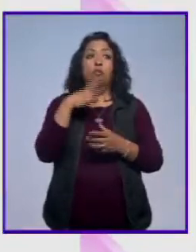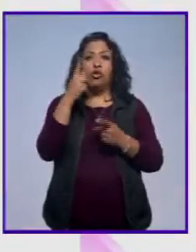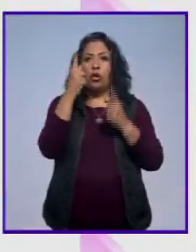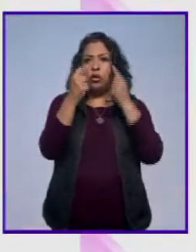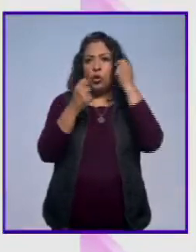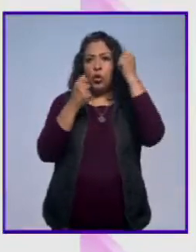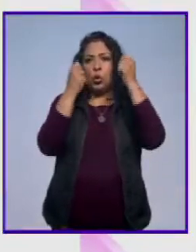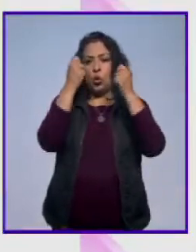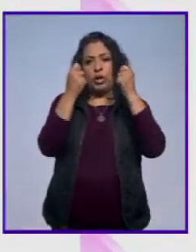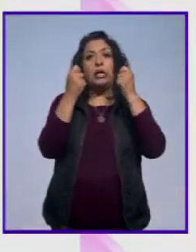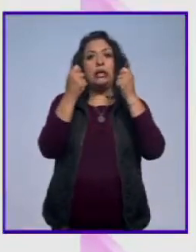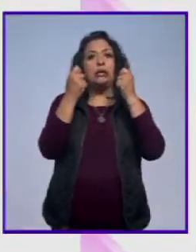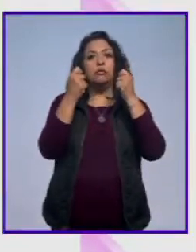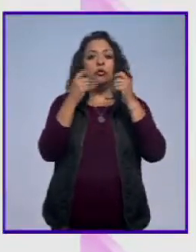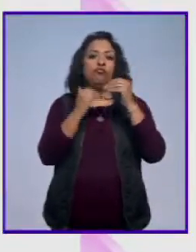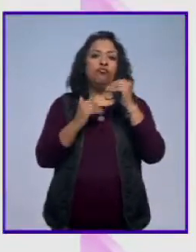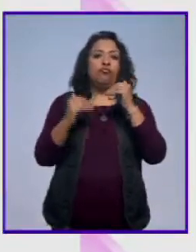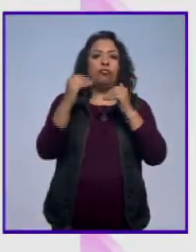de élite.